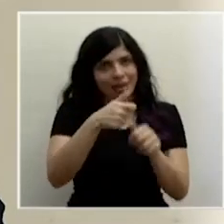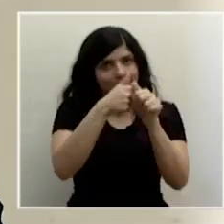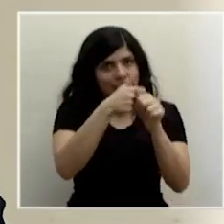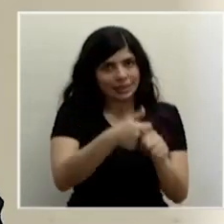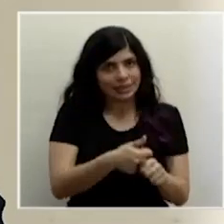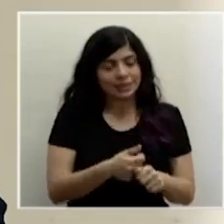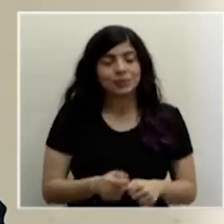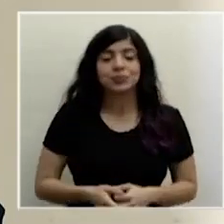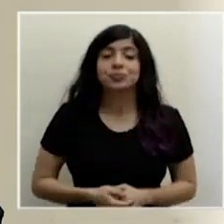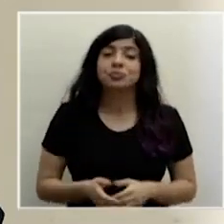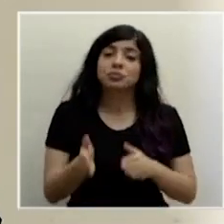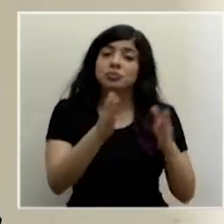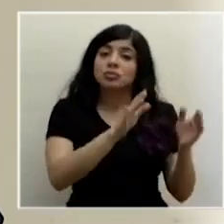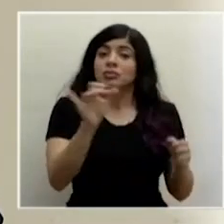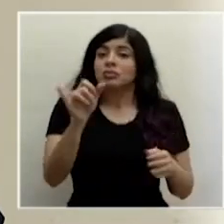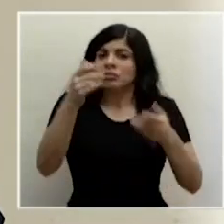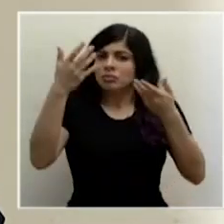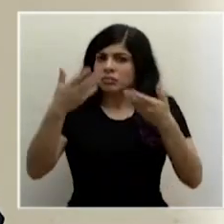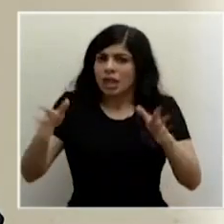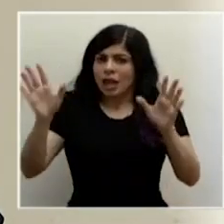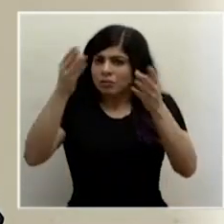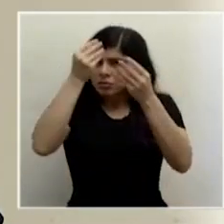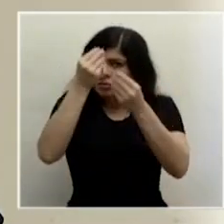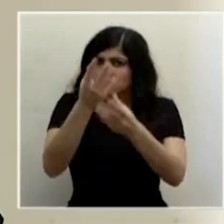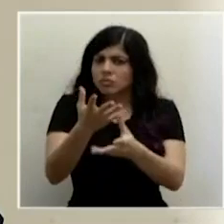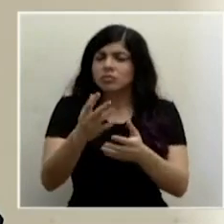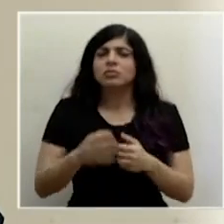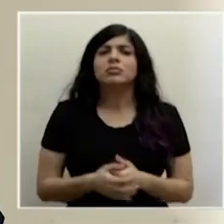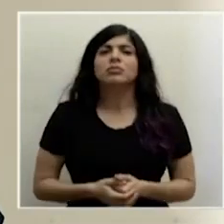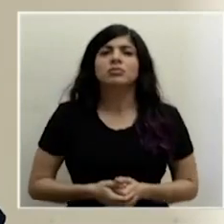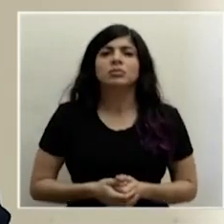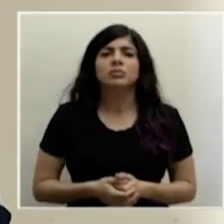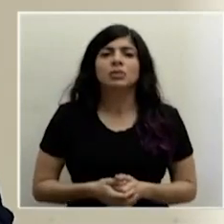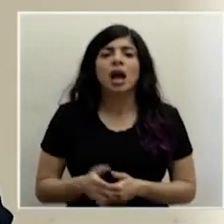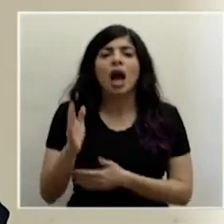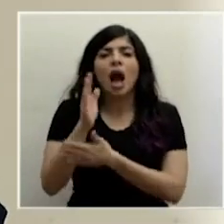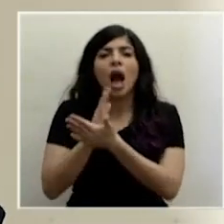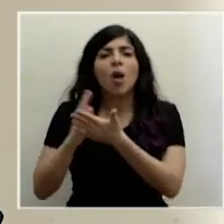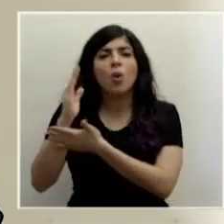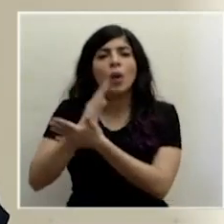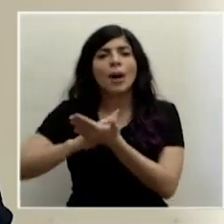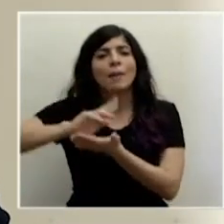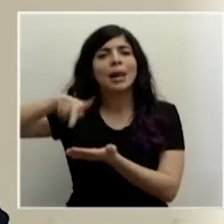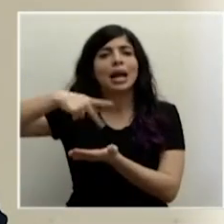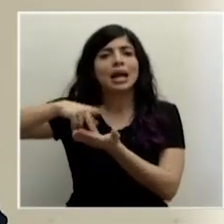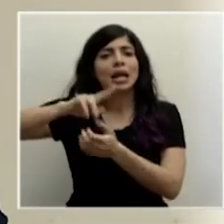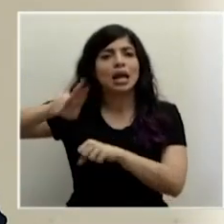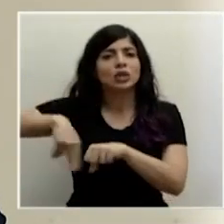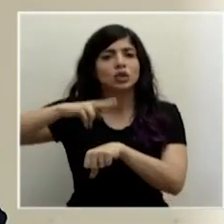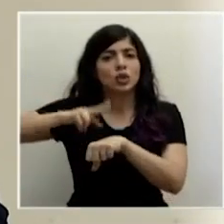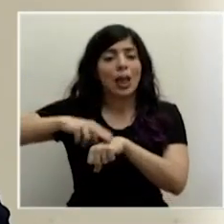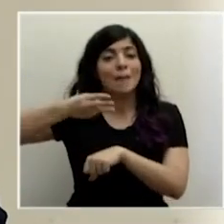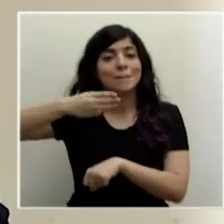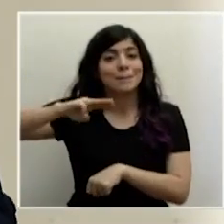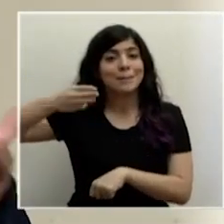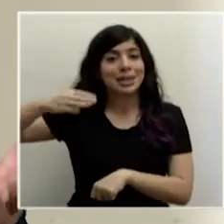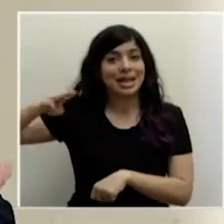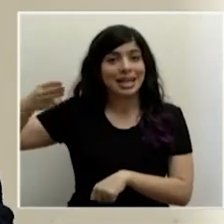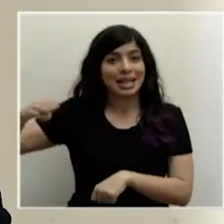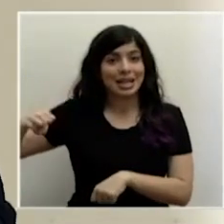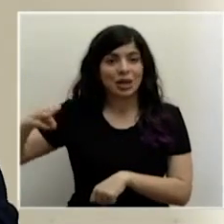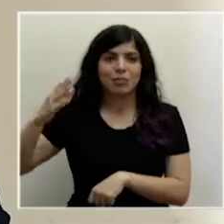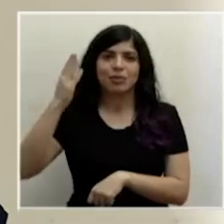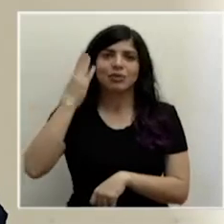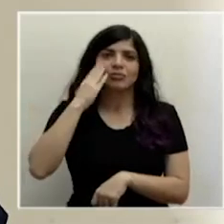Igualmente hemos anunciado que algunos parques nacionales que son marinos, entendiéndose que el